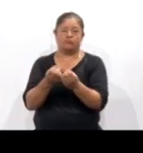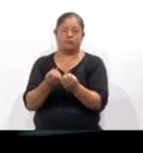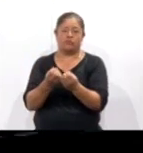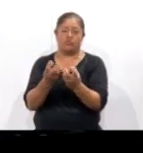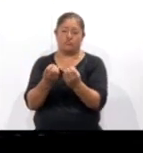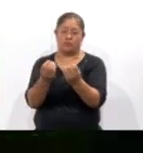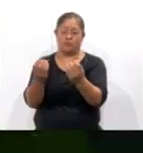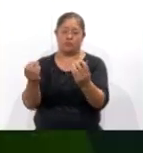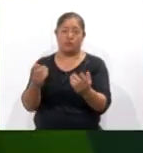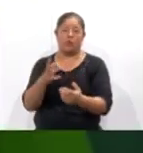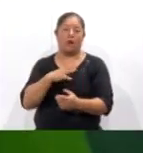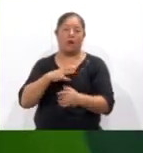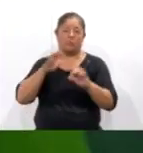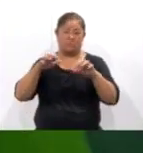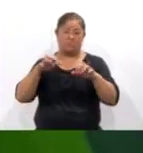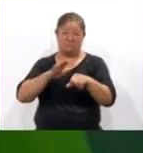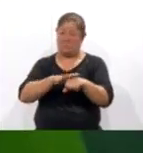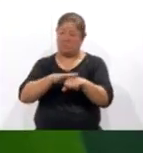lluvias.